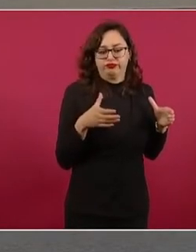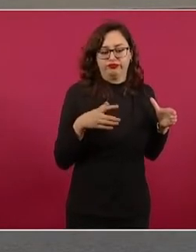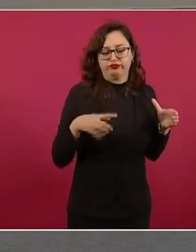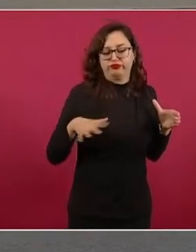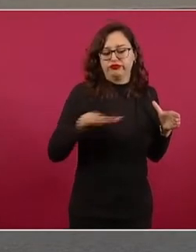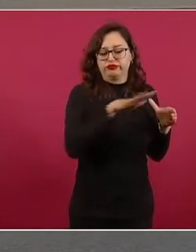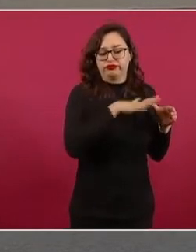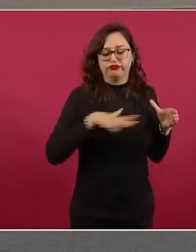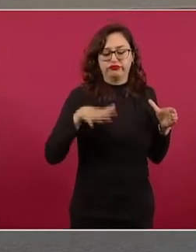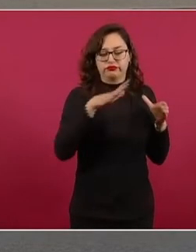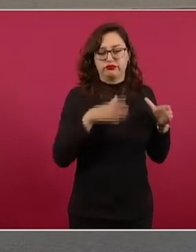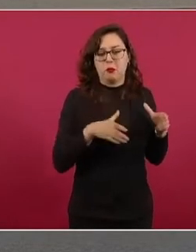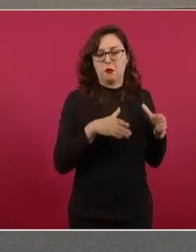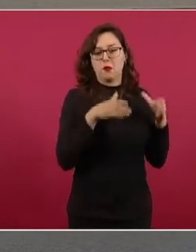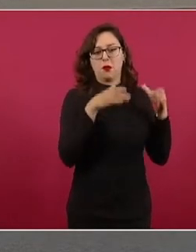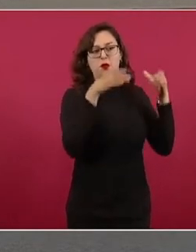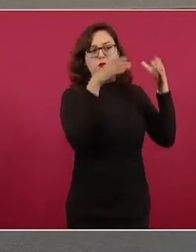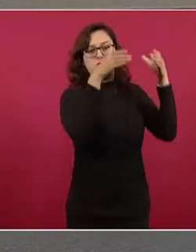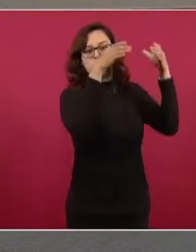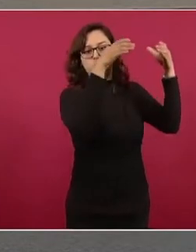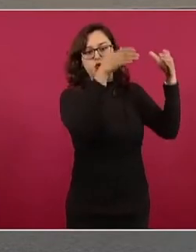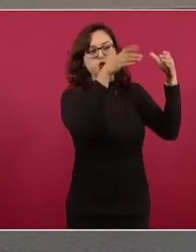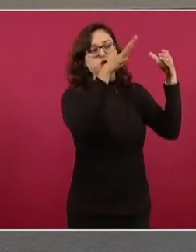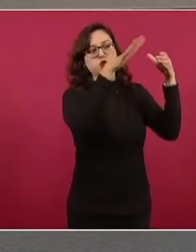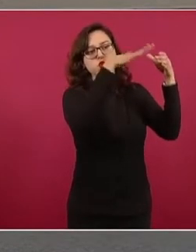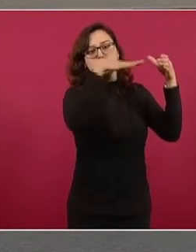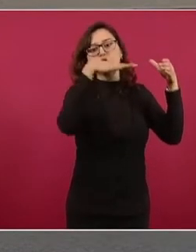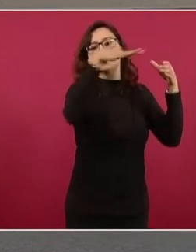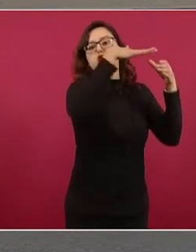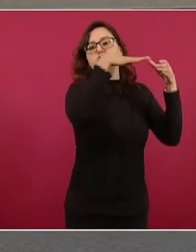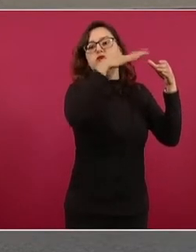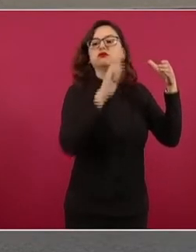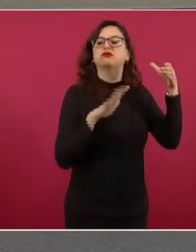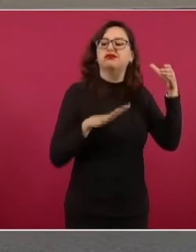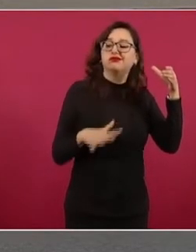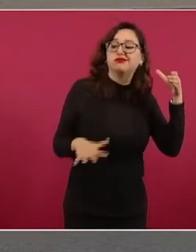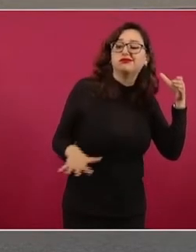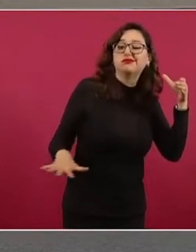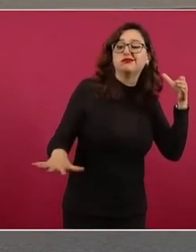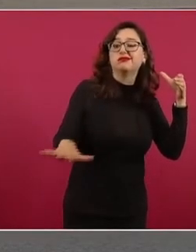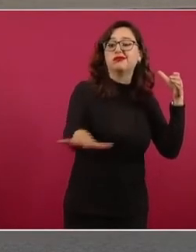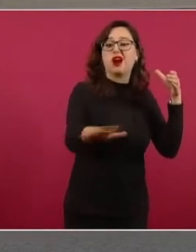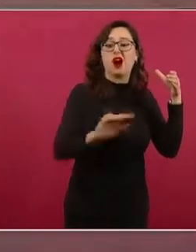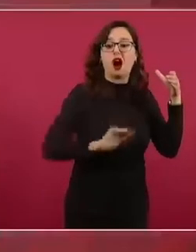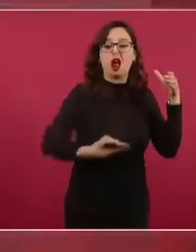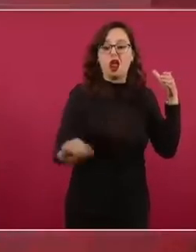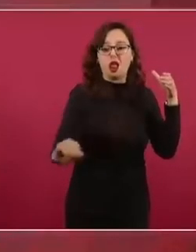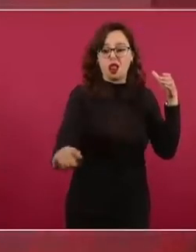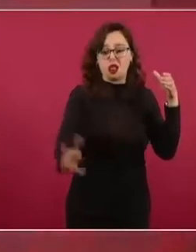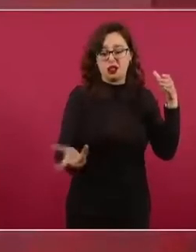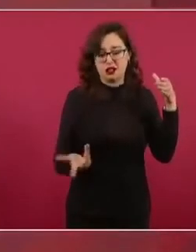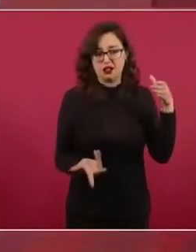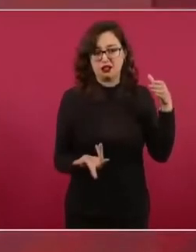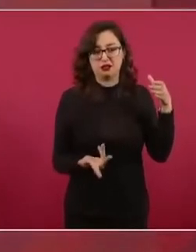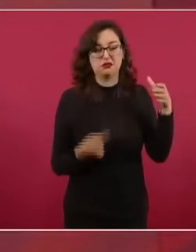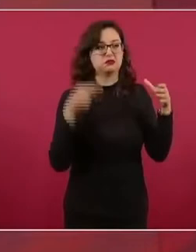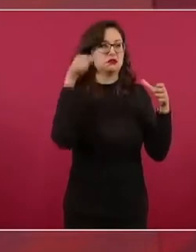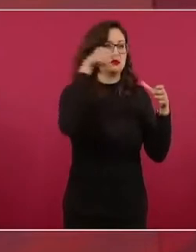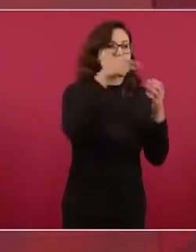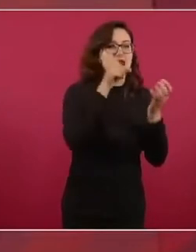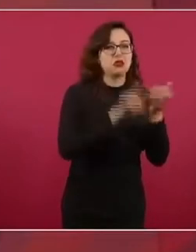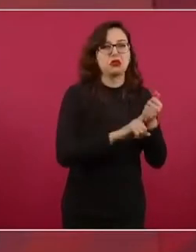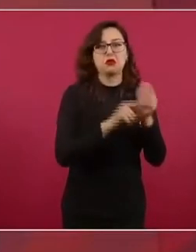de los políticos, de los medios, las columnas, los articulistas.